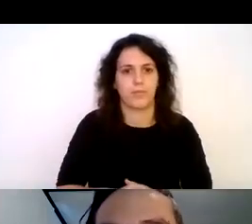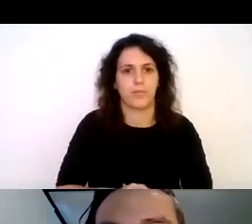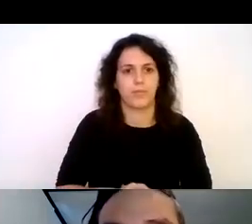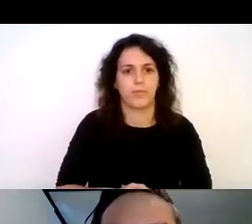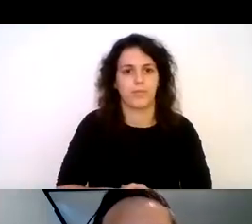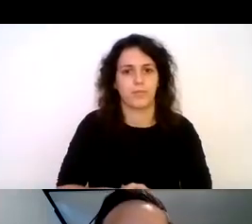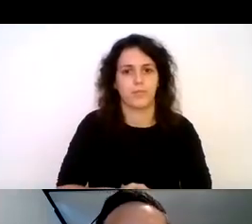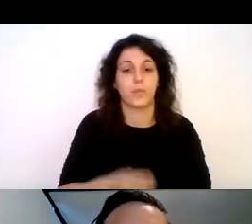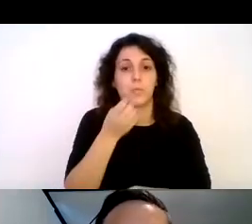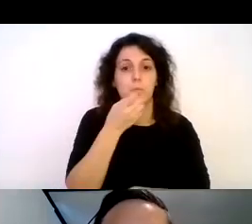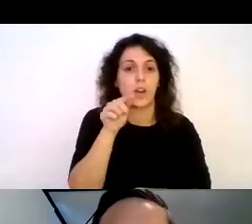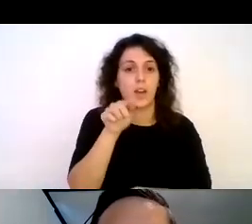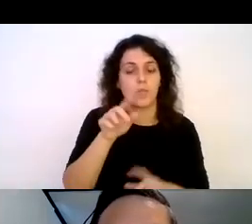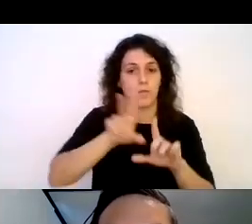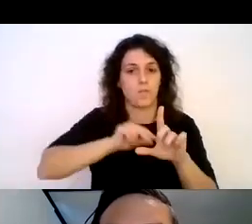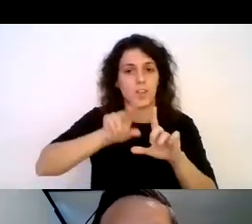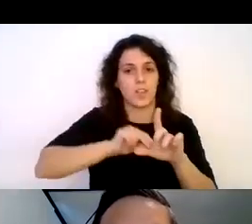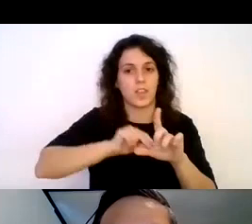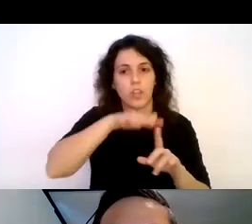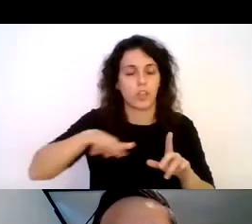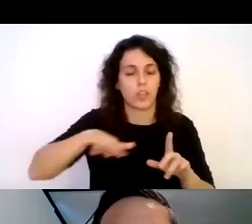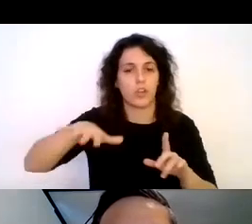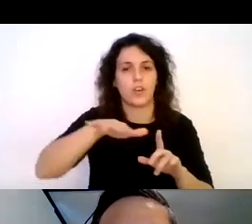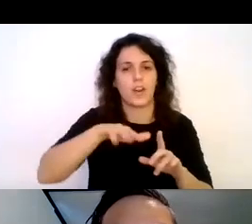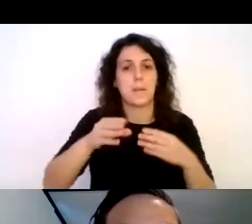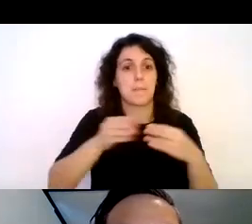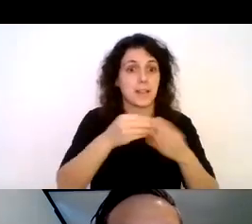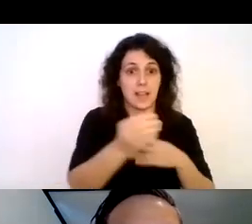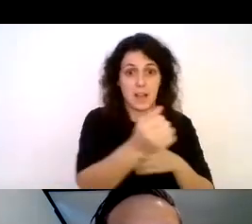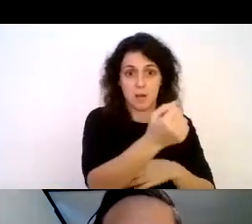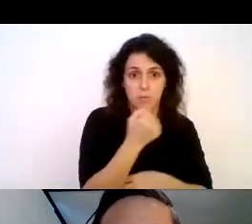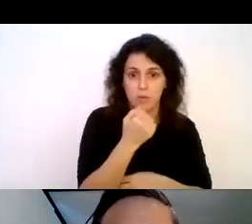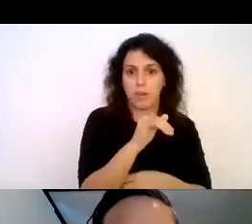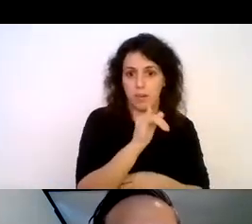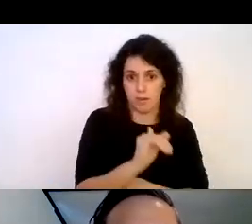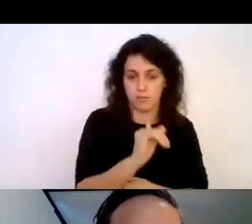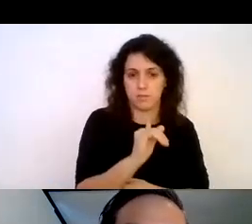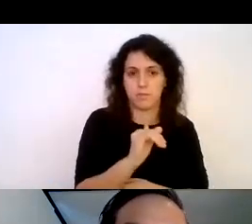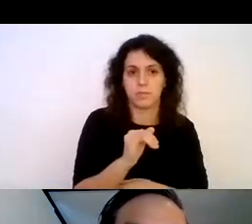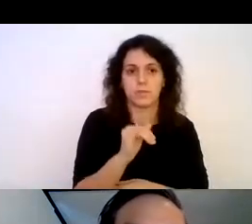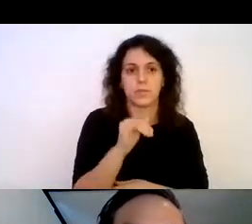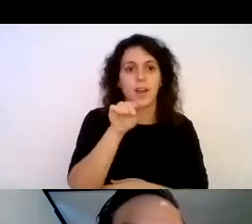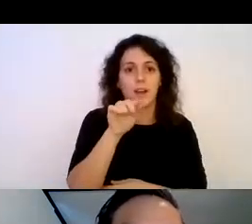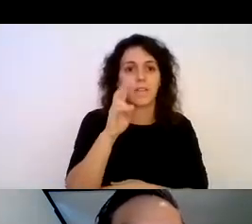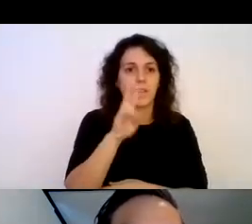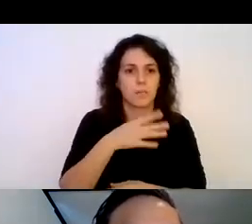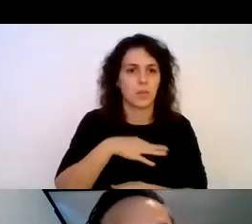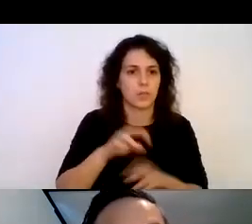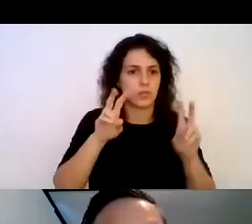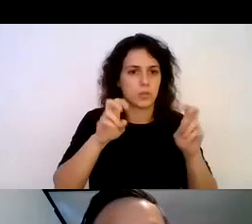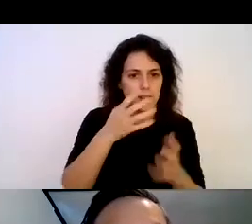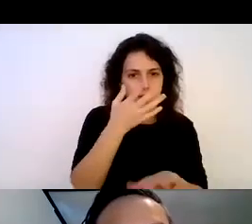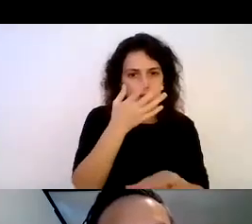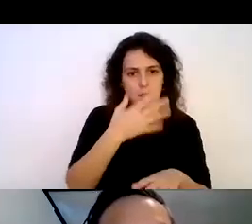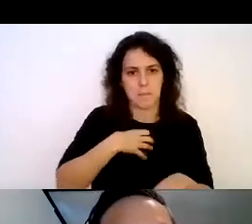Bueno aquí hay un video del stand con todo el material de apoyo que se tenía a disposición en el cual se pueden observar las láminas